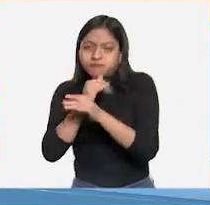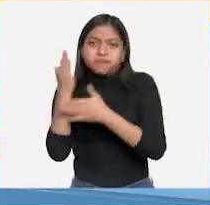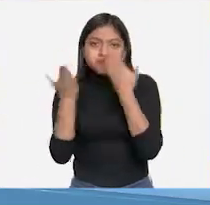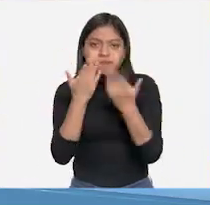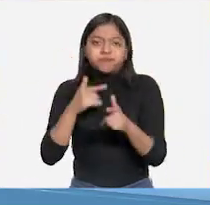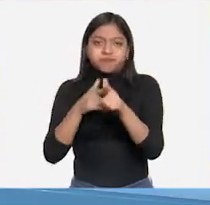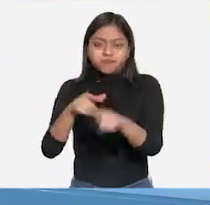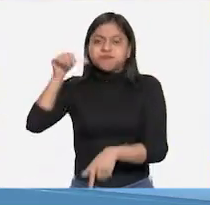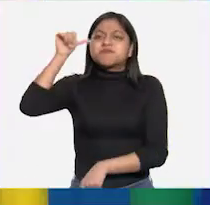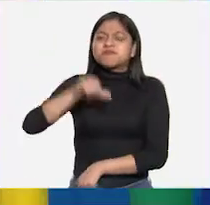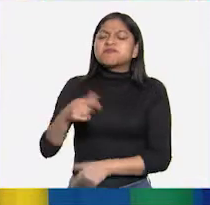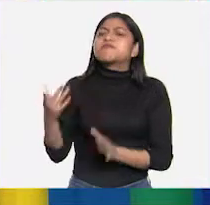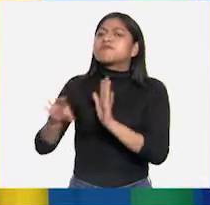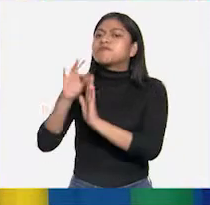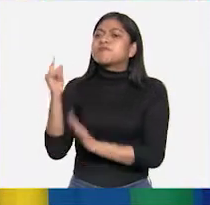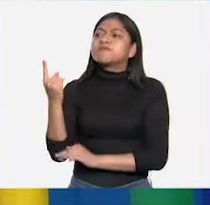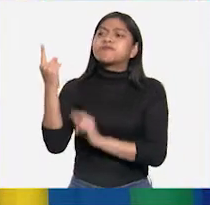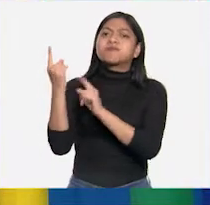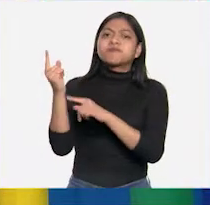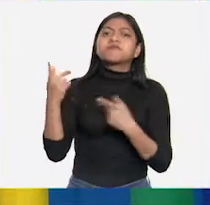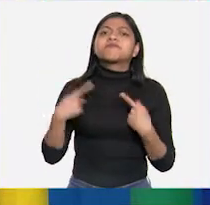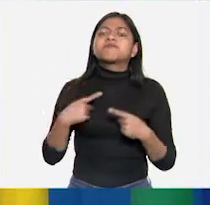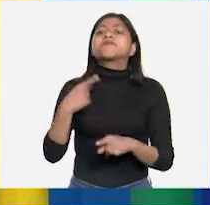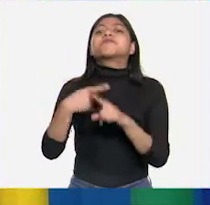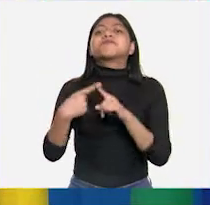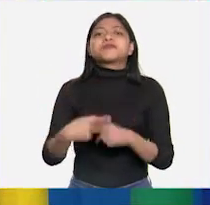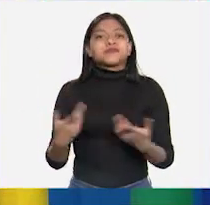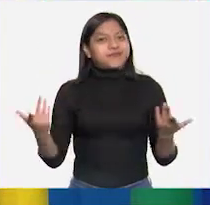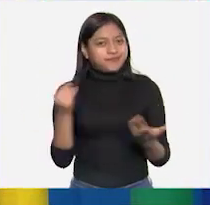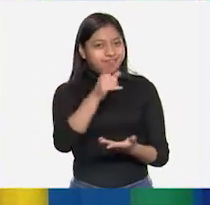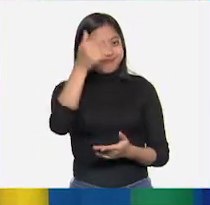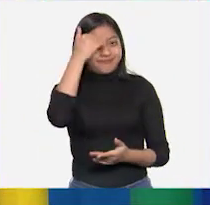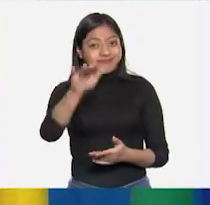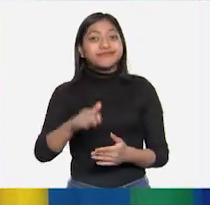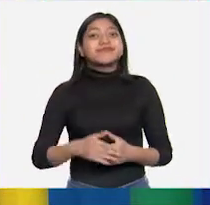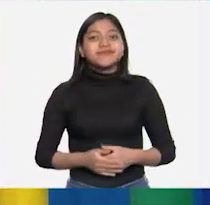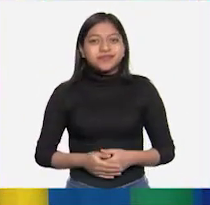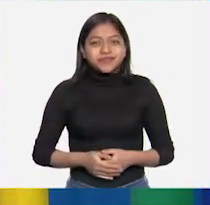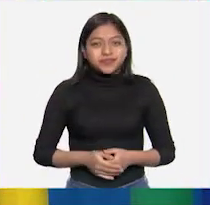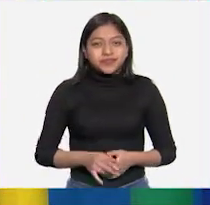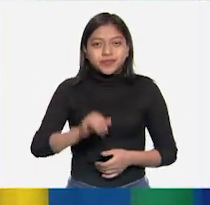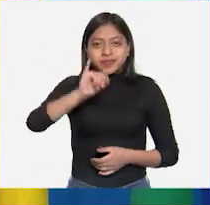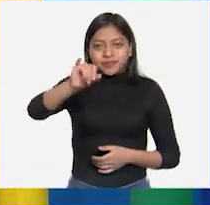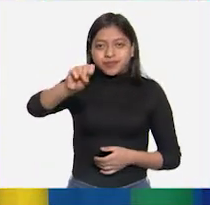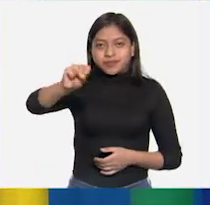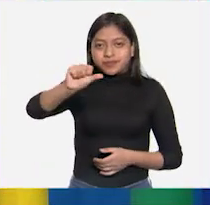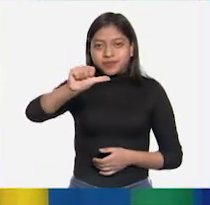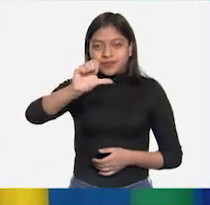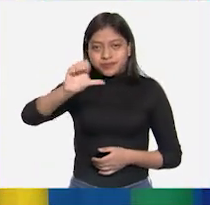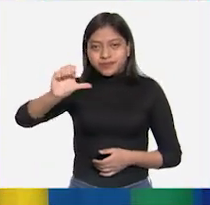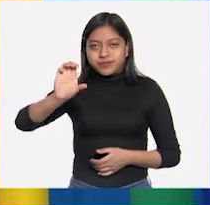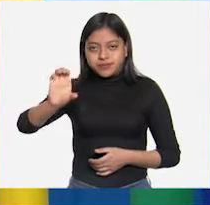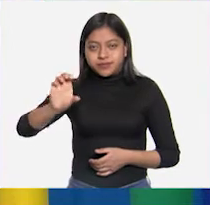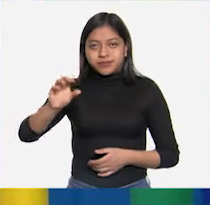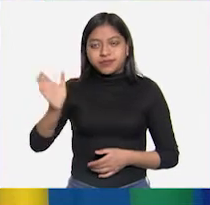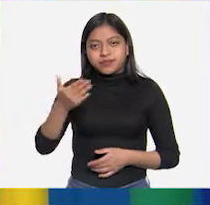¿de quién vamos a hablar? Pues nada más y nada menos que de Isaac Newton.